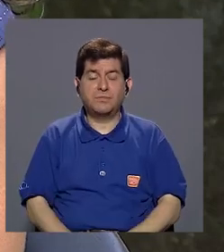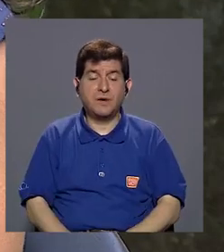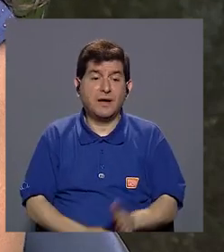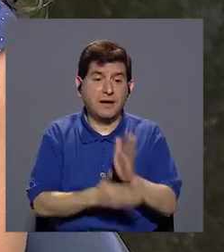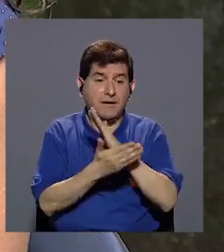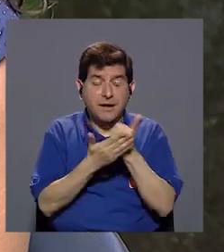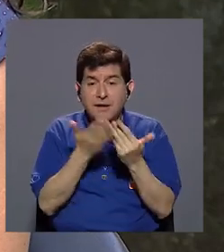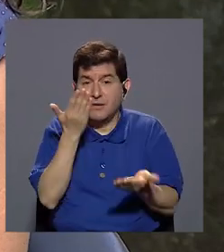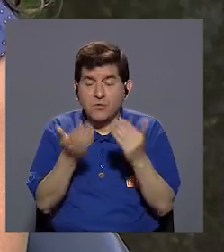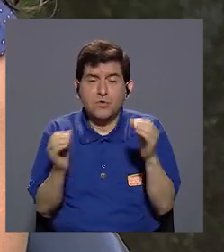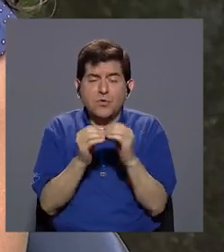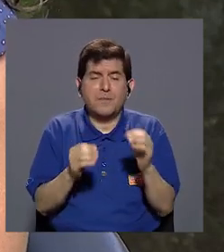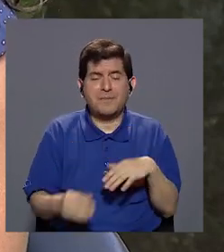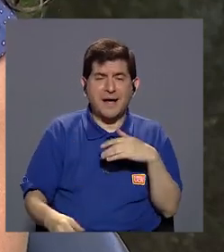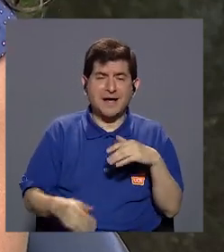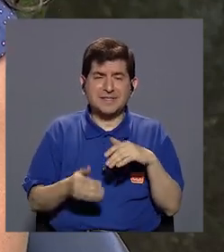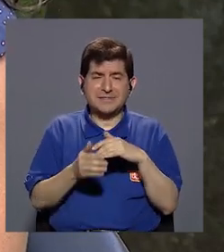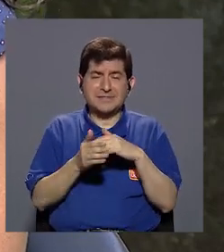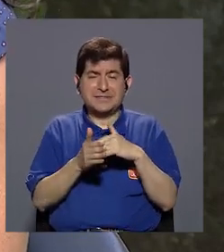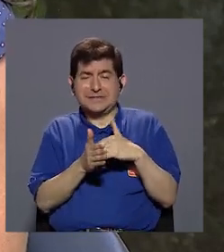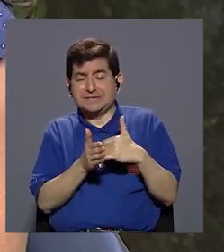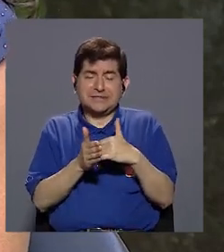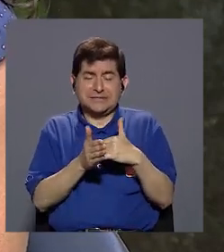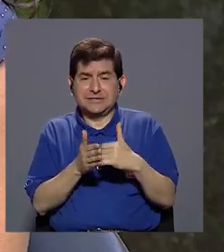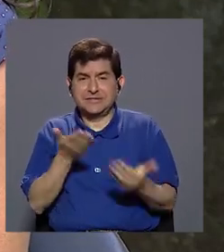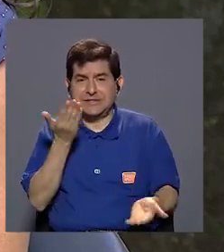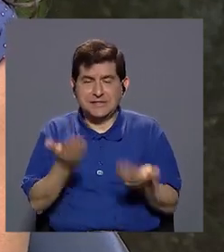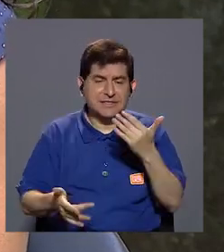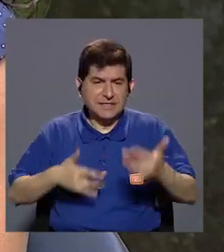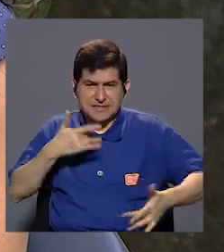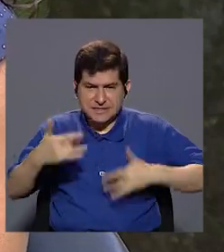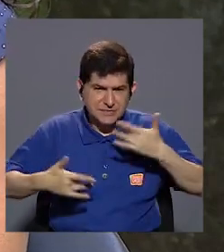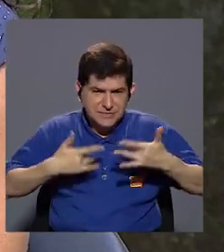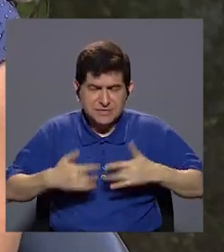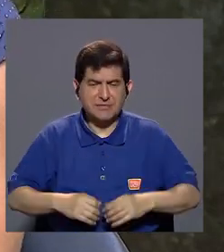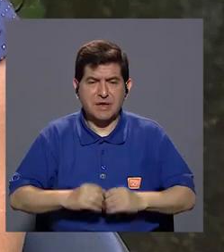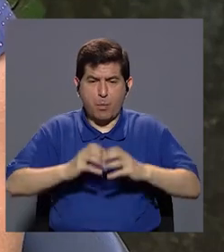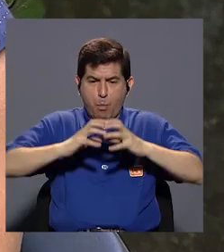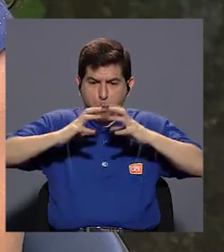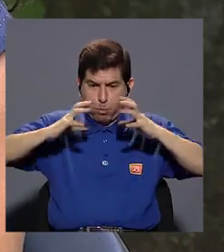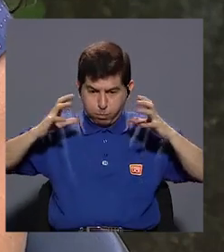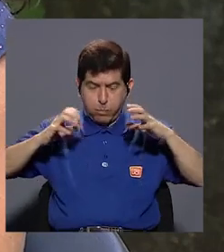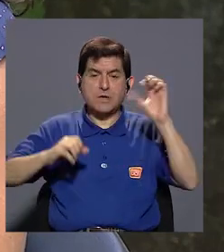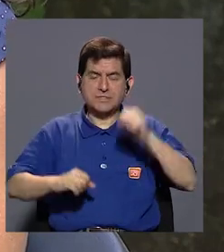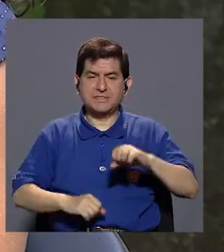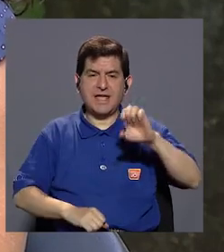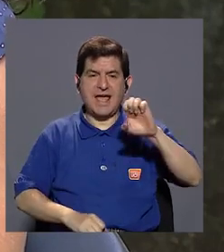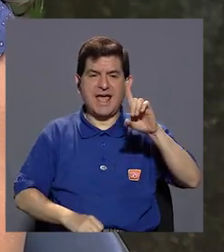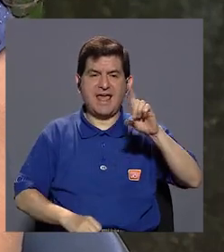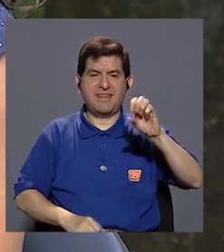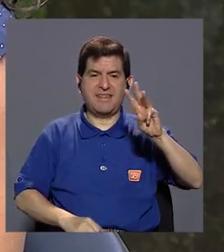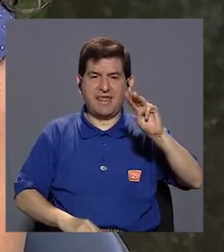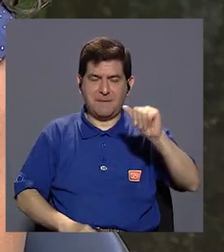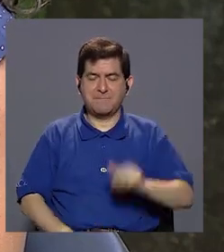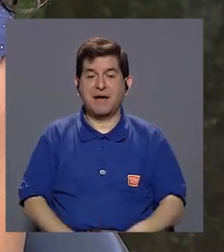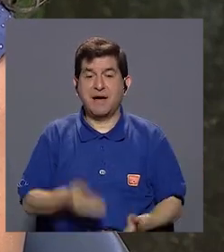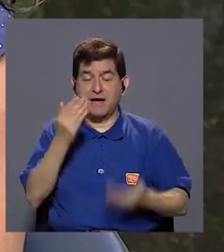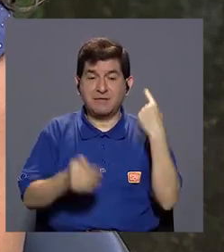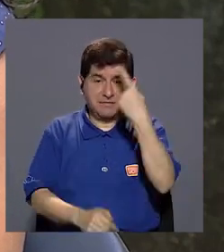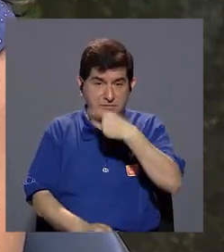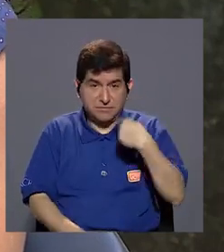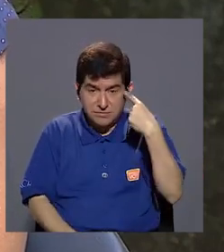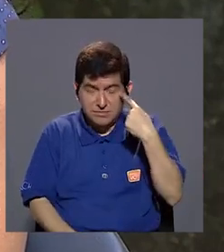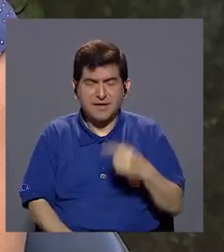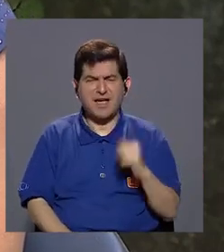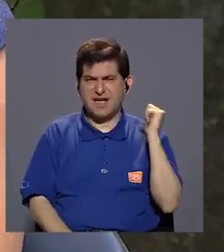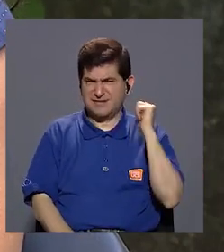incluso algunos que sí son más sensibles podrían tener como hinchazón, ¿verdad?, como edema en ciertas partes, como la cara, por